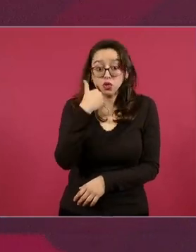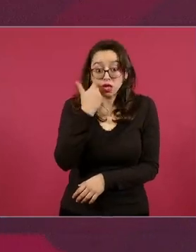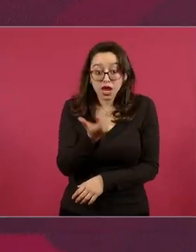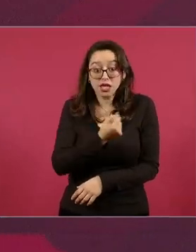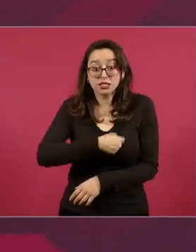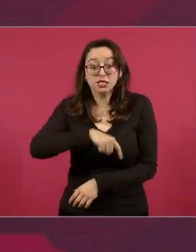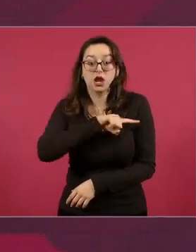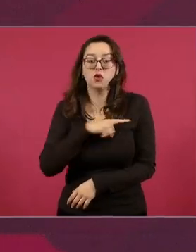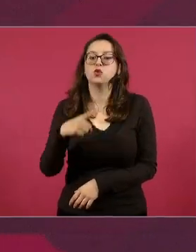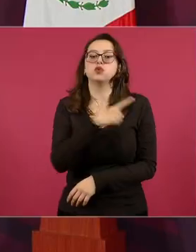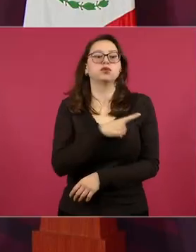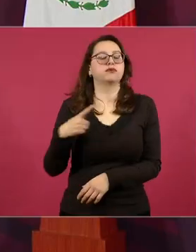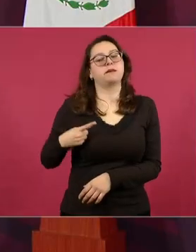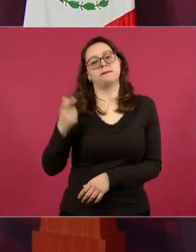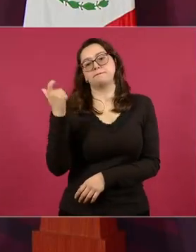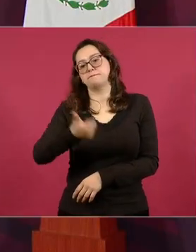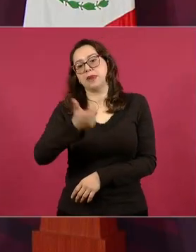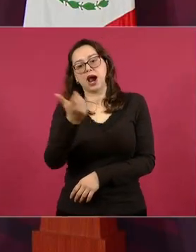tienes que pagar